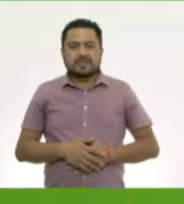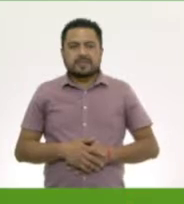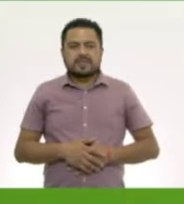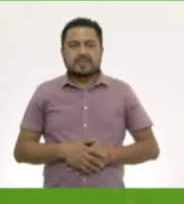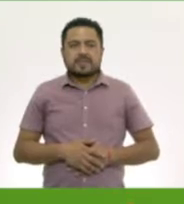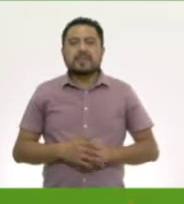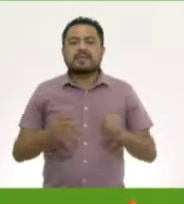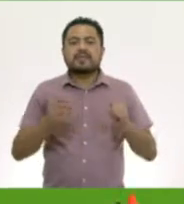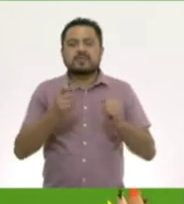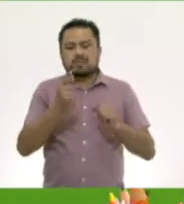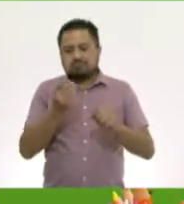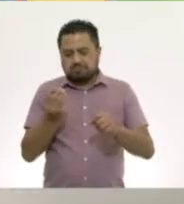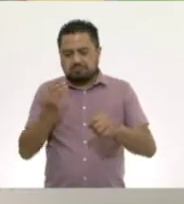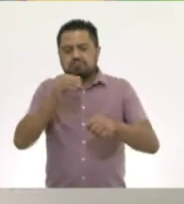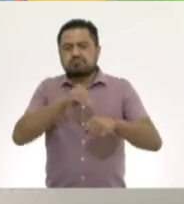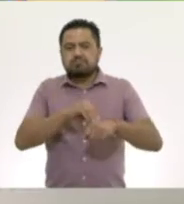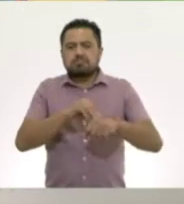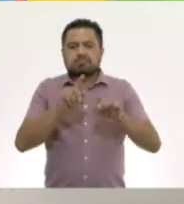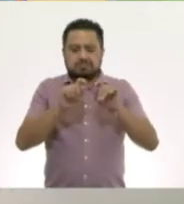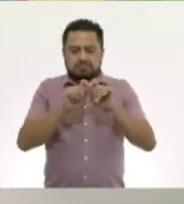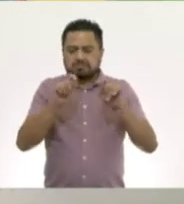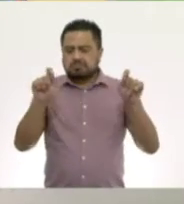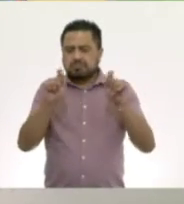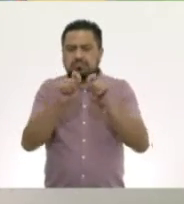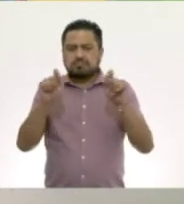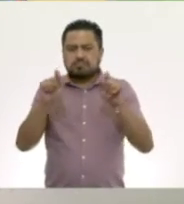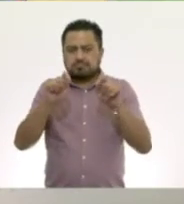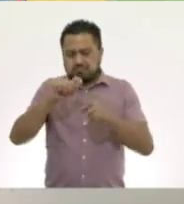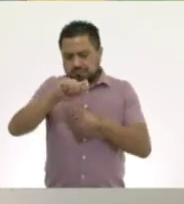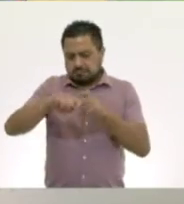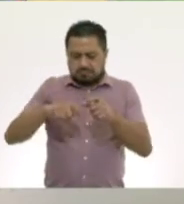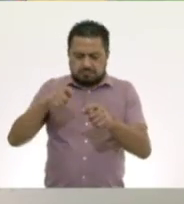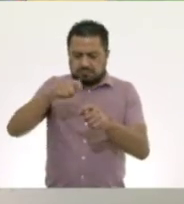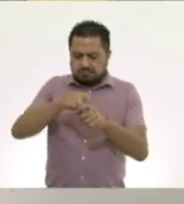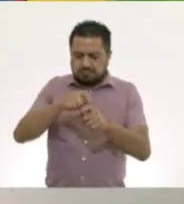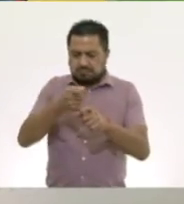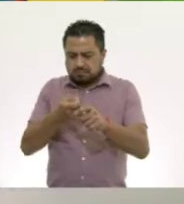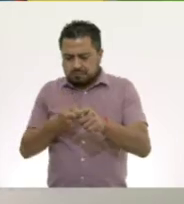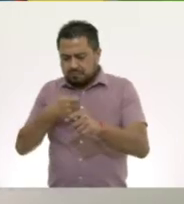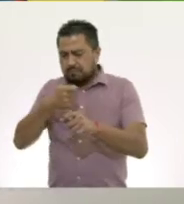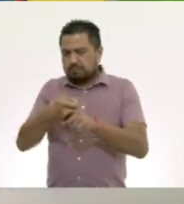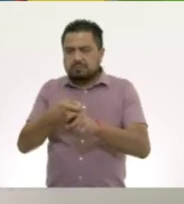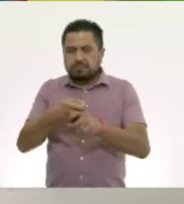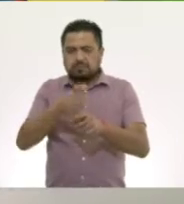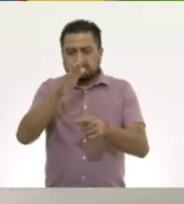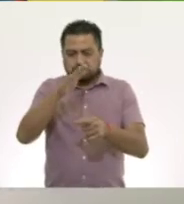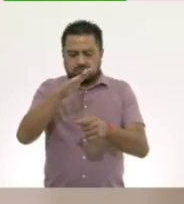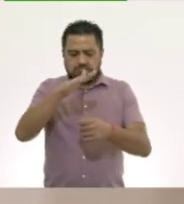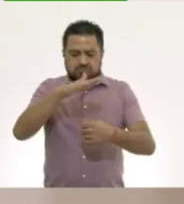y colocamos la liga para fijarlo.